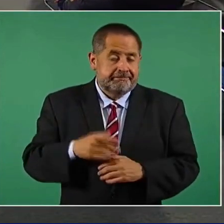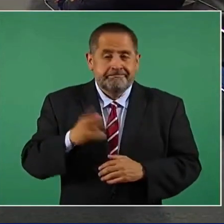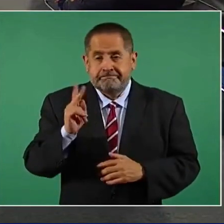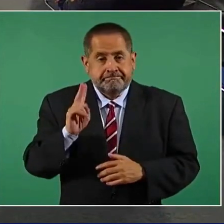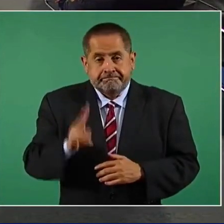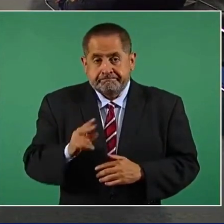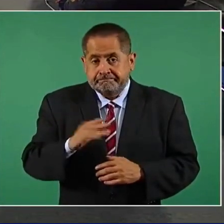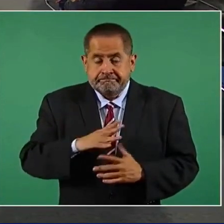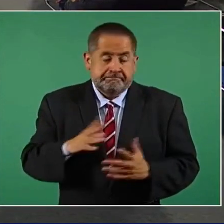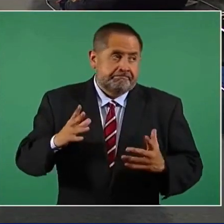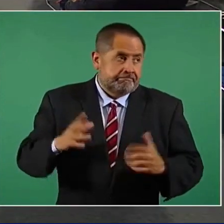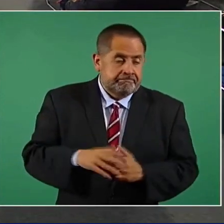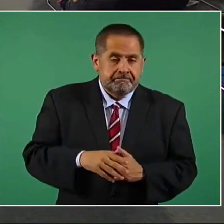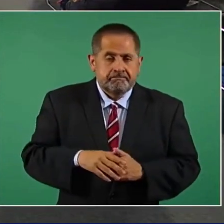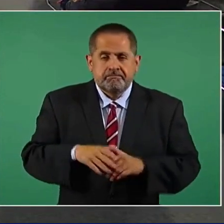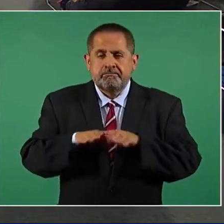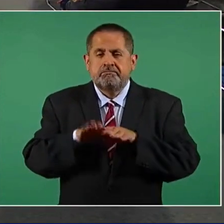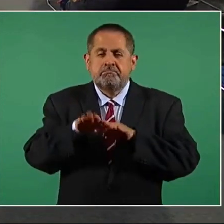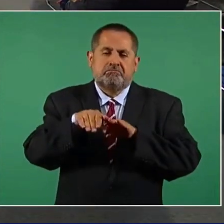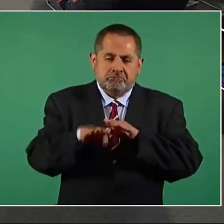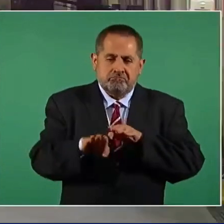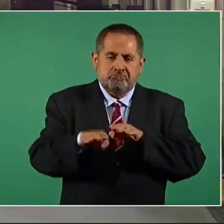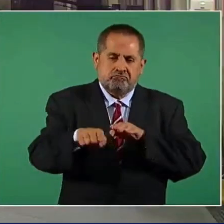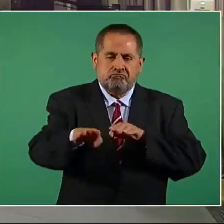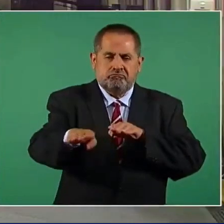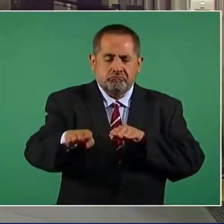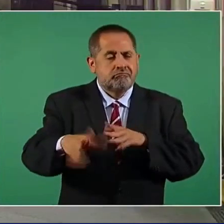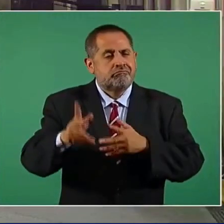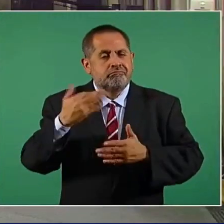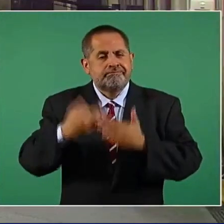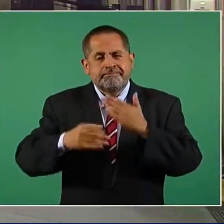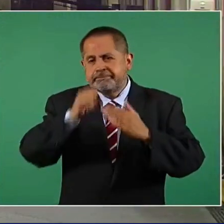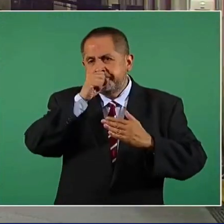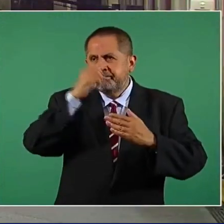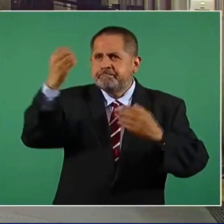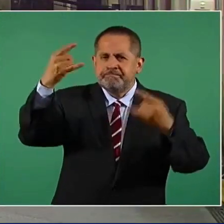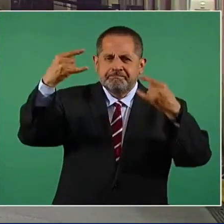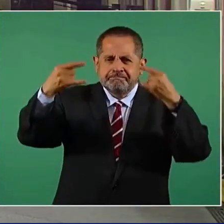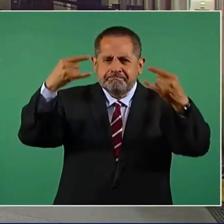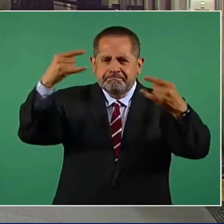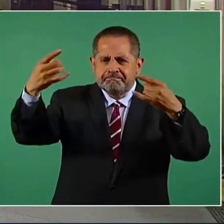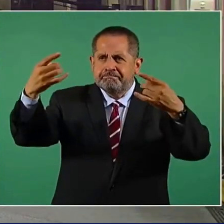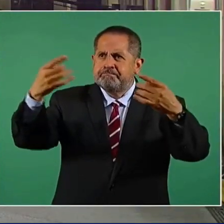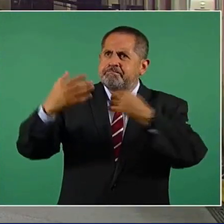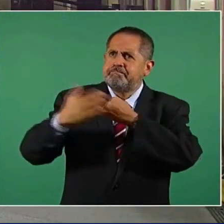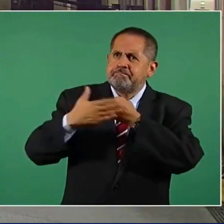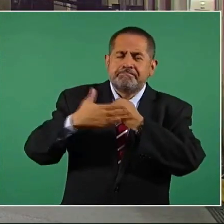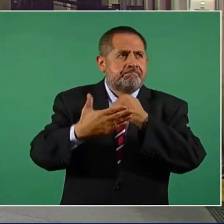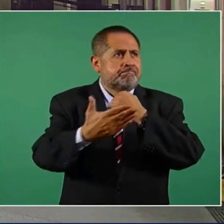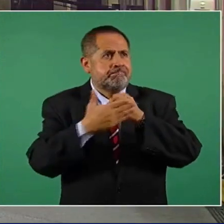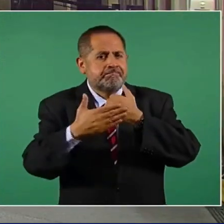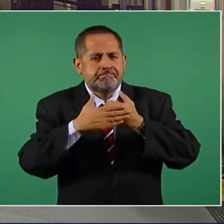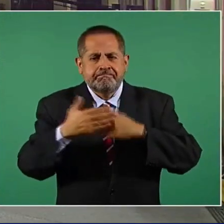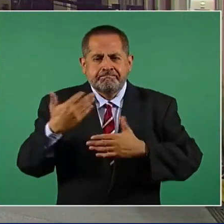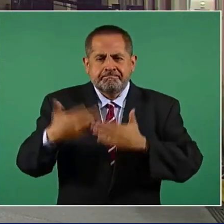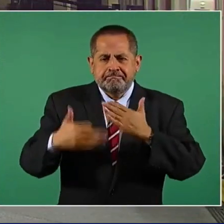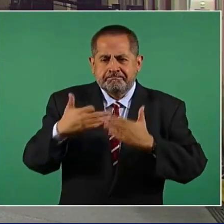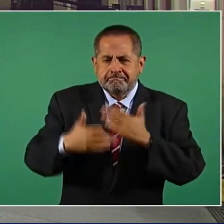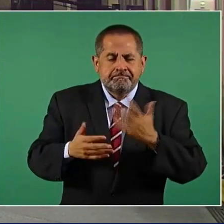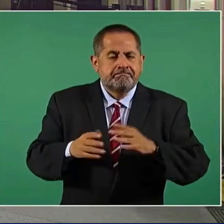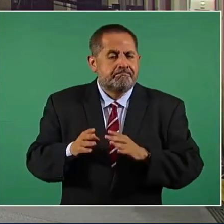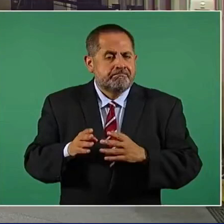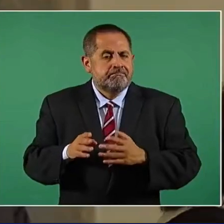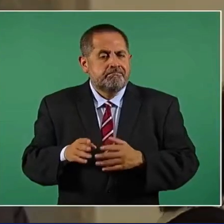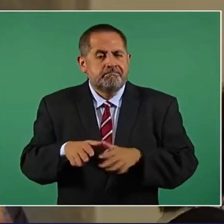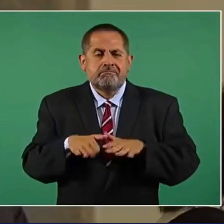tienen baches, sino que les faltan señalamientos, mantenimiento, y que son prácticamente caminos